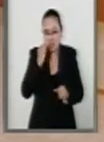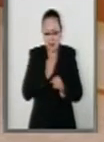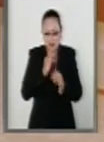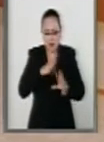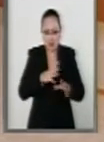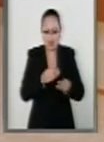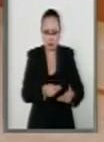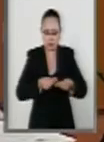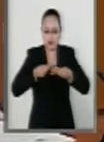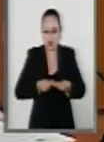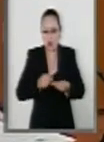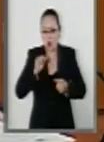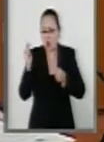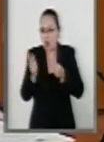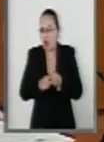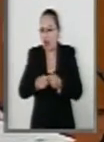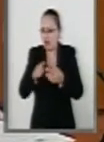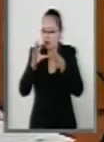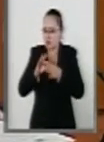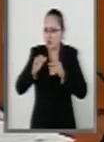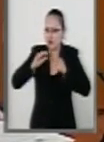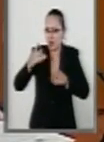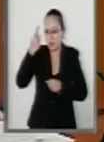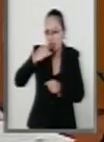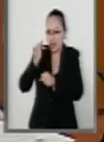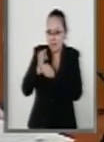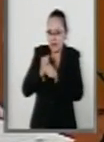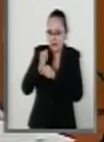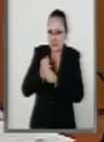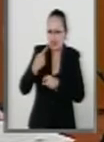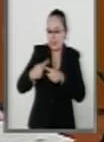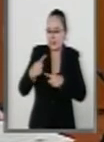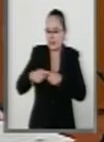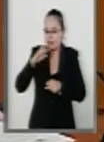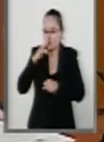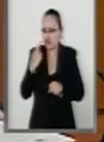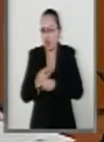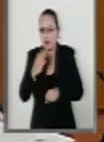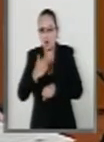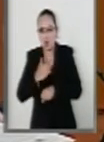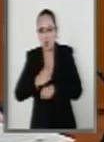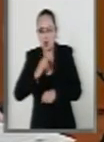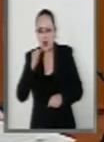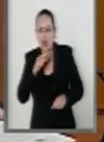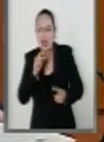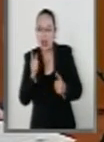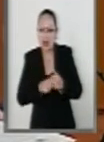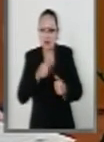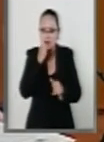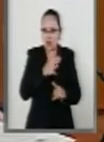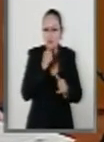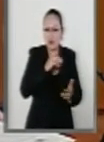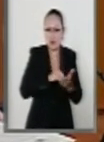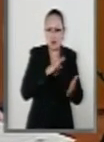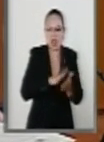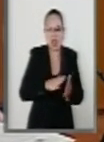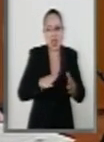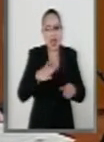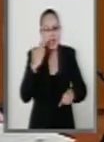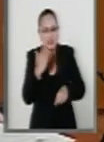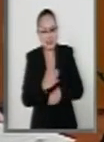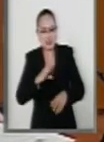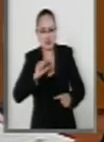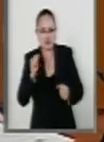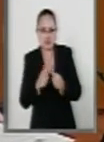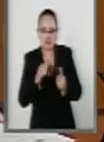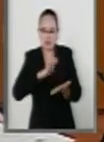confesión con fines de investigación criminal como medio intimidatorio, como castigo personal, como medio de coacción,